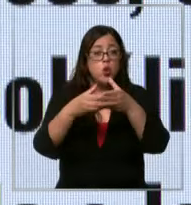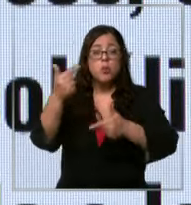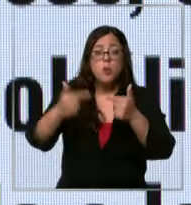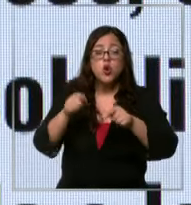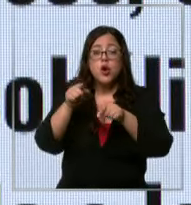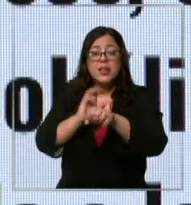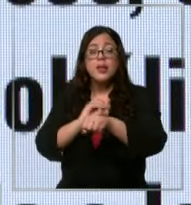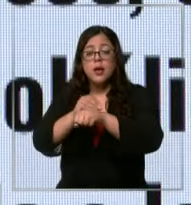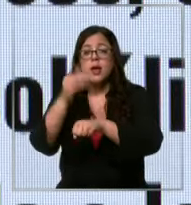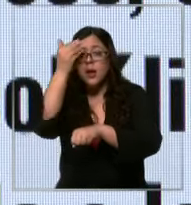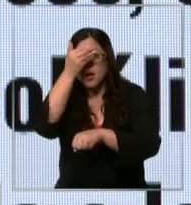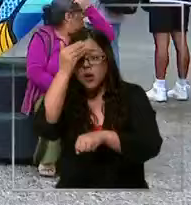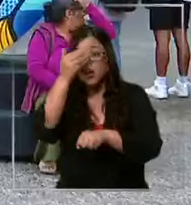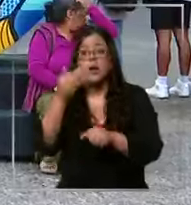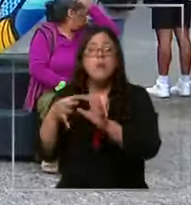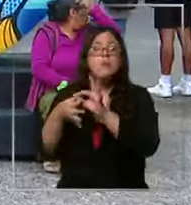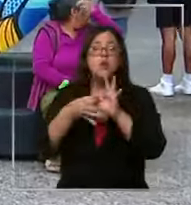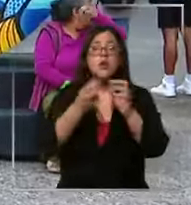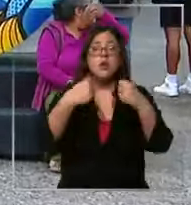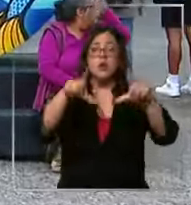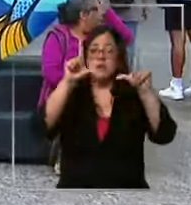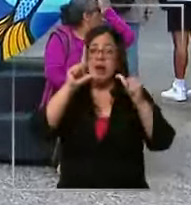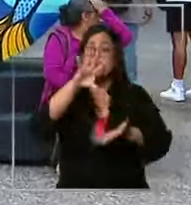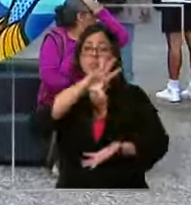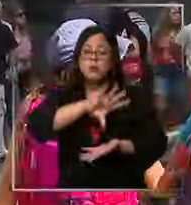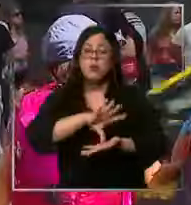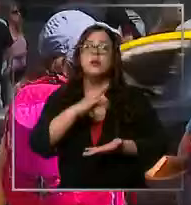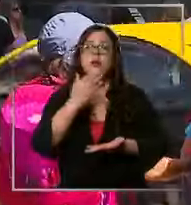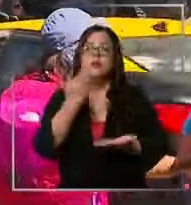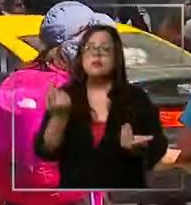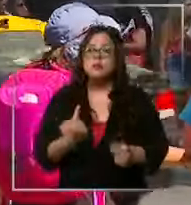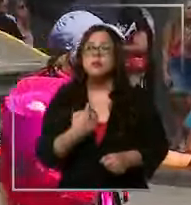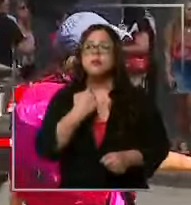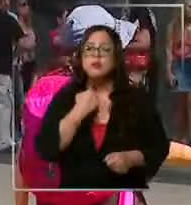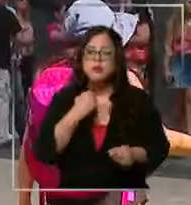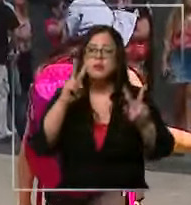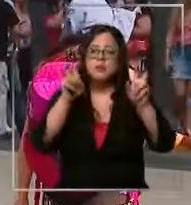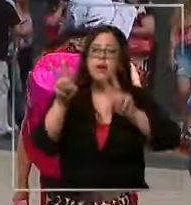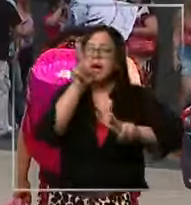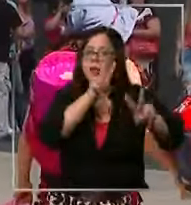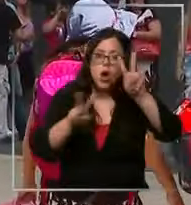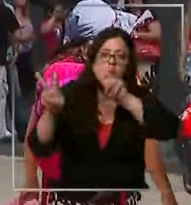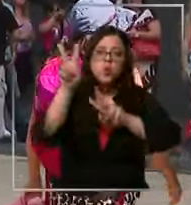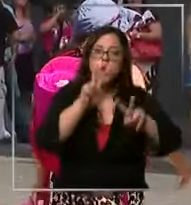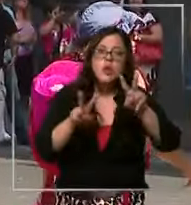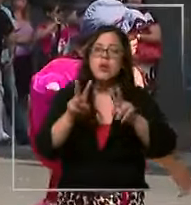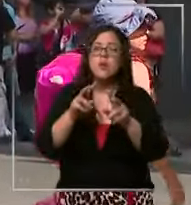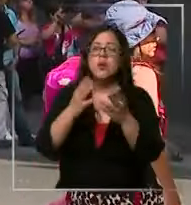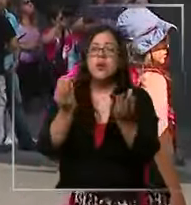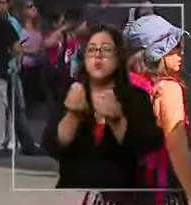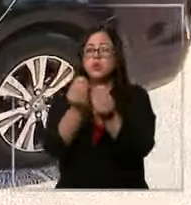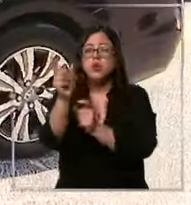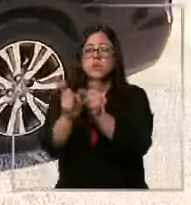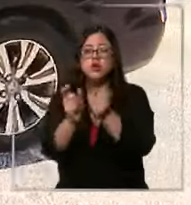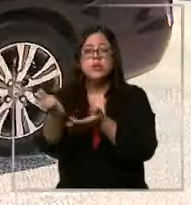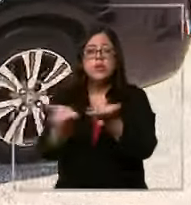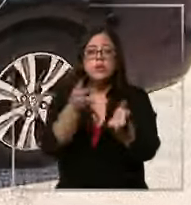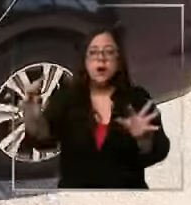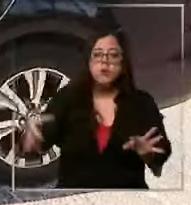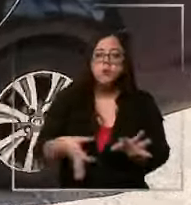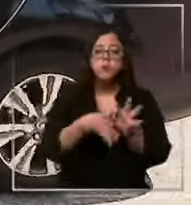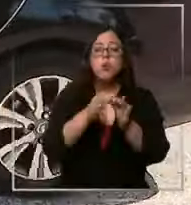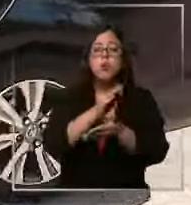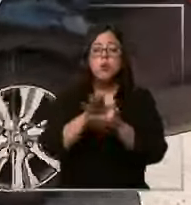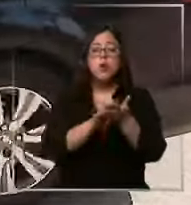alertas preocupan principalmente por la imagen país y cómo esto podría perjudicar al rubro del turismo y muchos otros que prestan servicios asociados